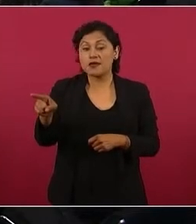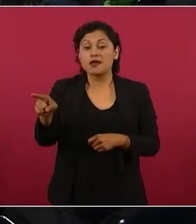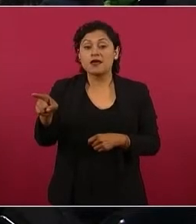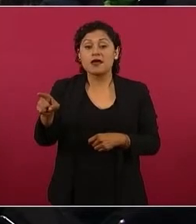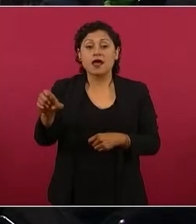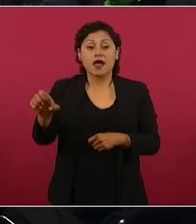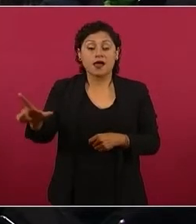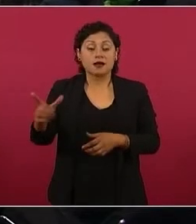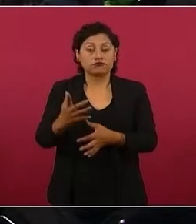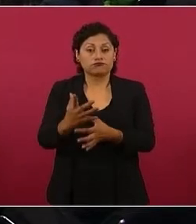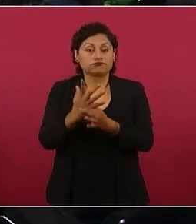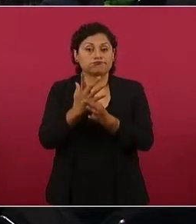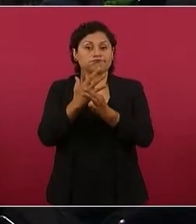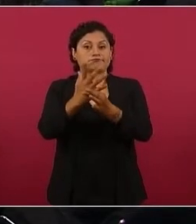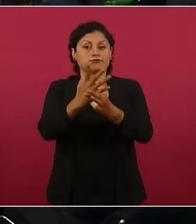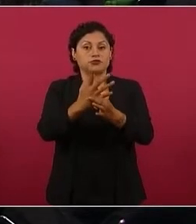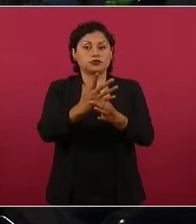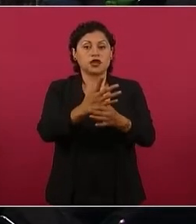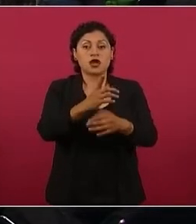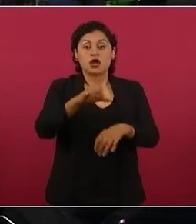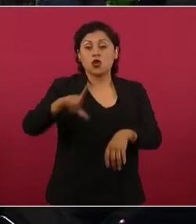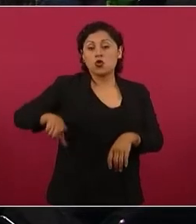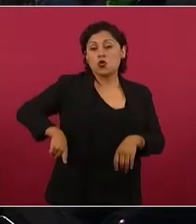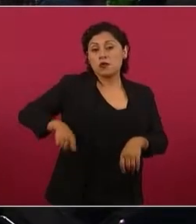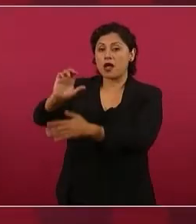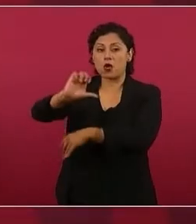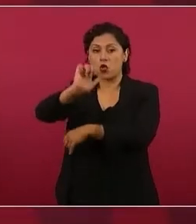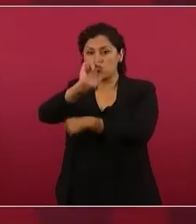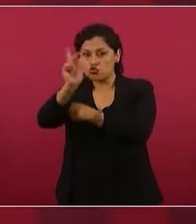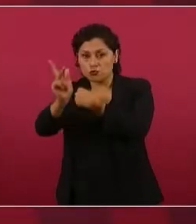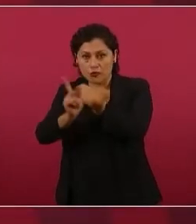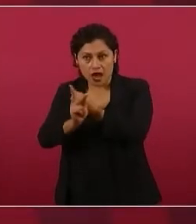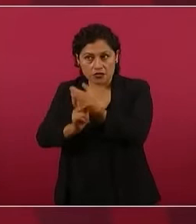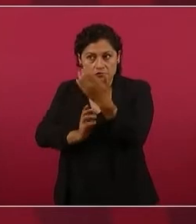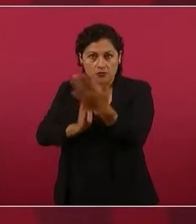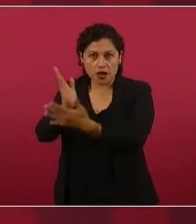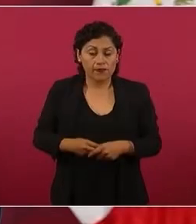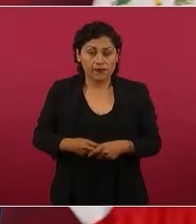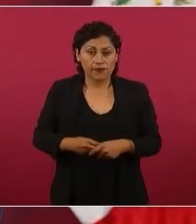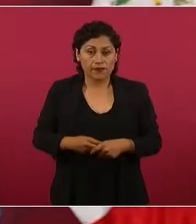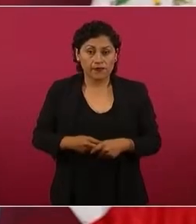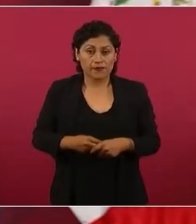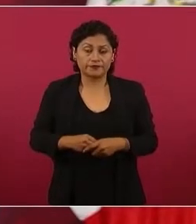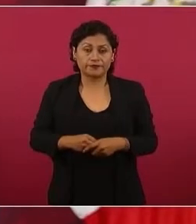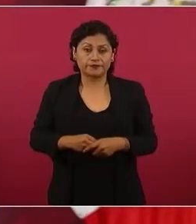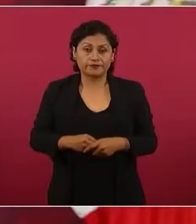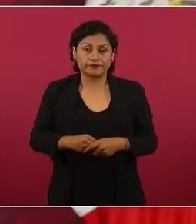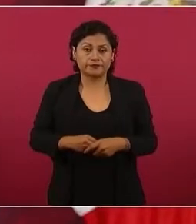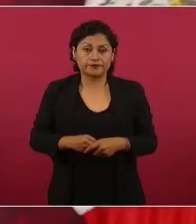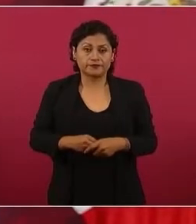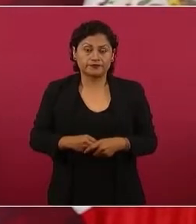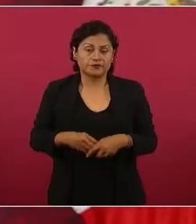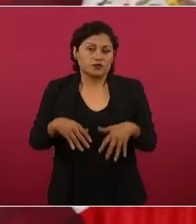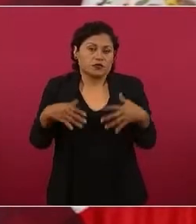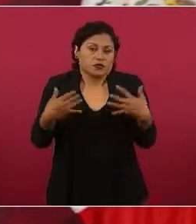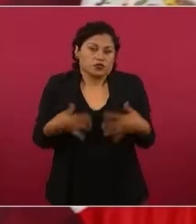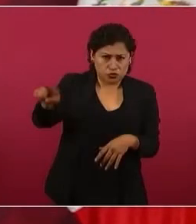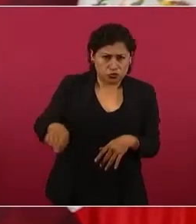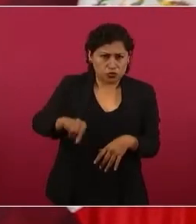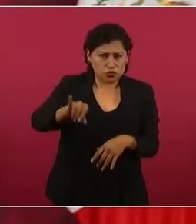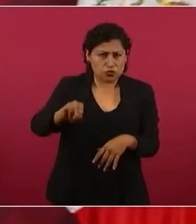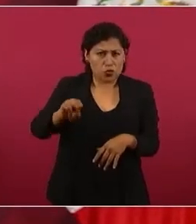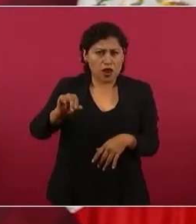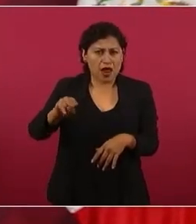asuntos internos de otros países. Eso fue lo que hizo. Es el mejor periodista